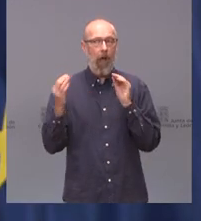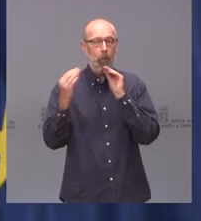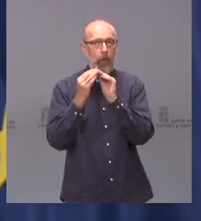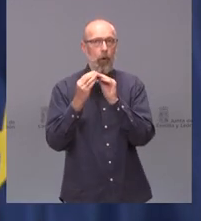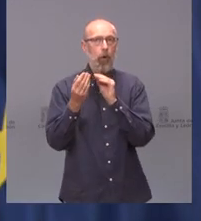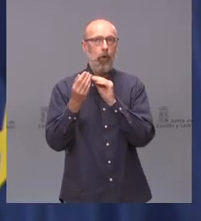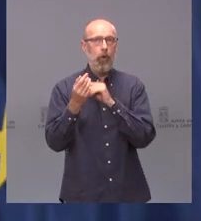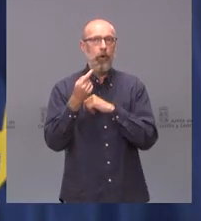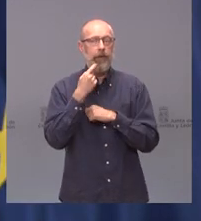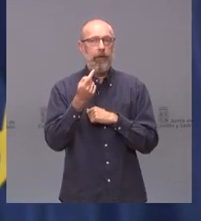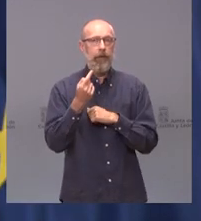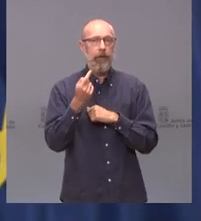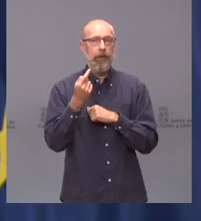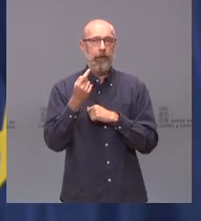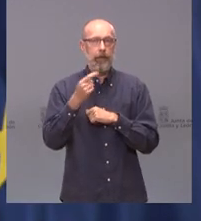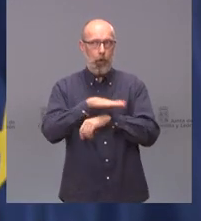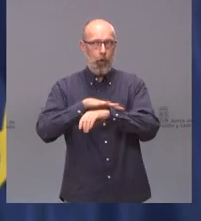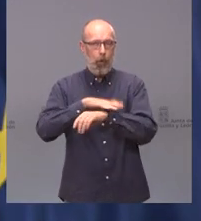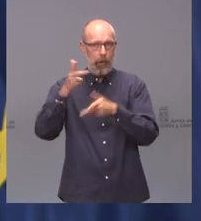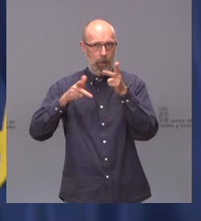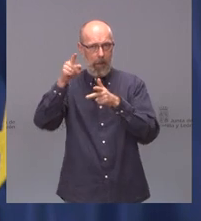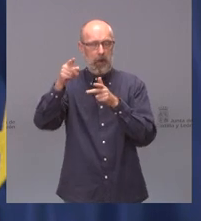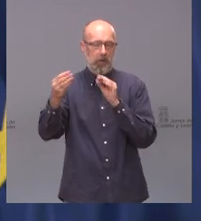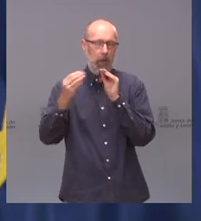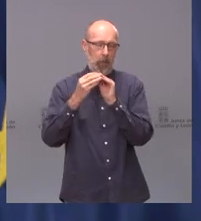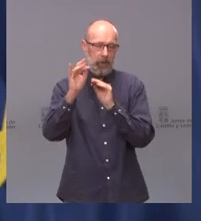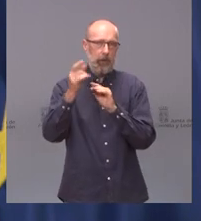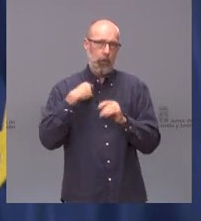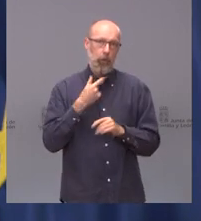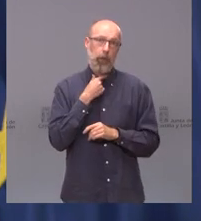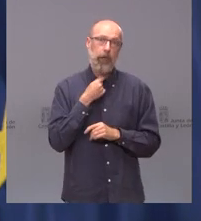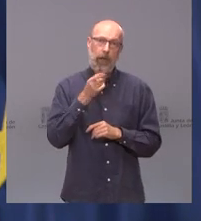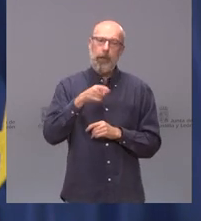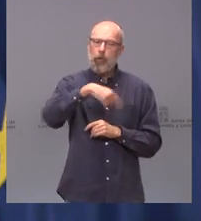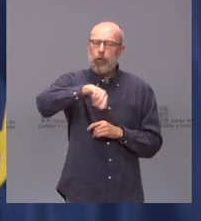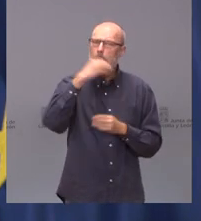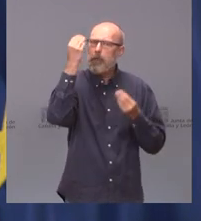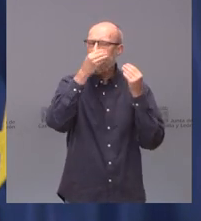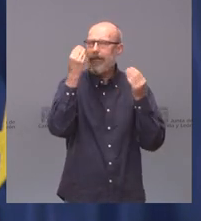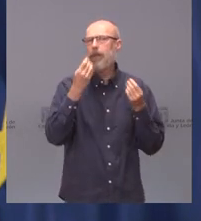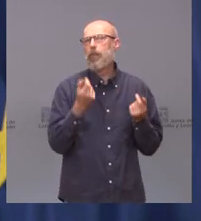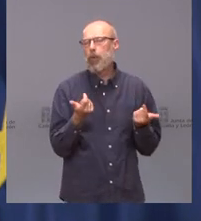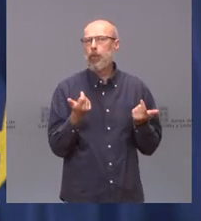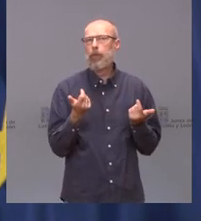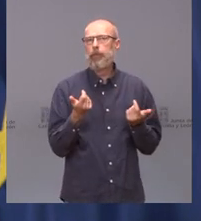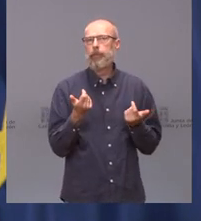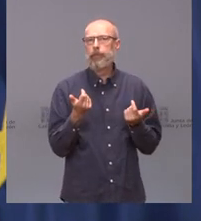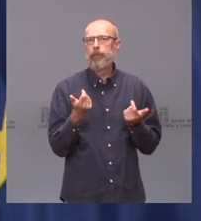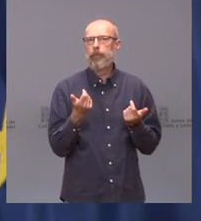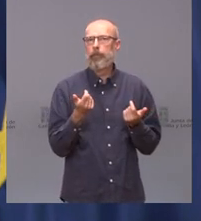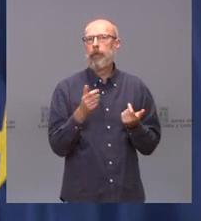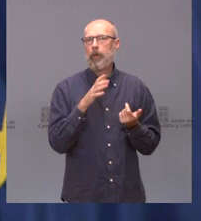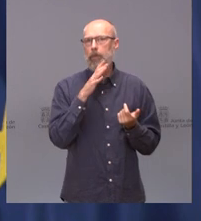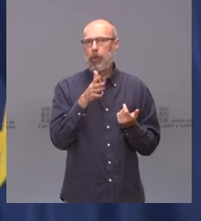el gobierno del País Vasco. También me gustaría que reflexionásemos un poco sobre si algo tiene que ver la situación